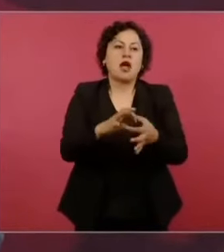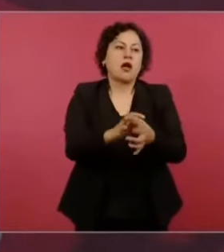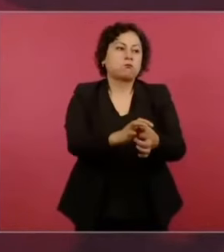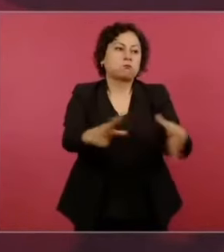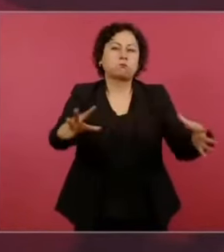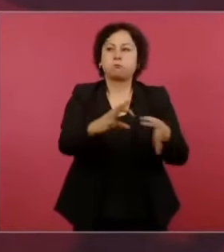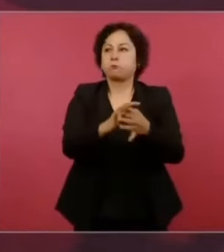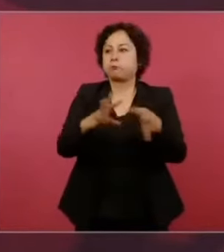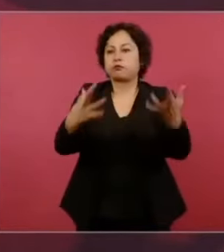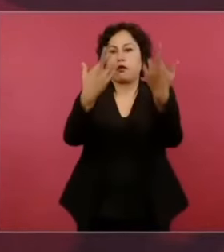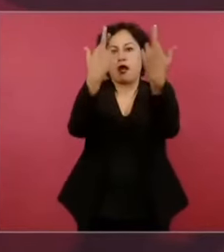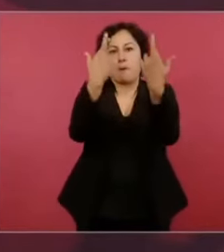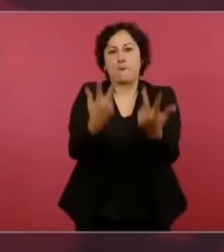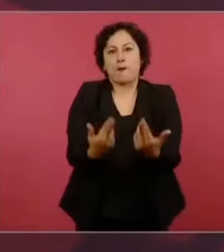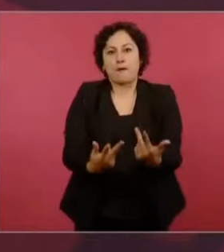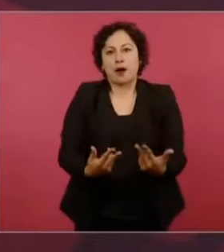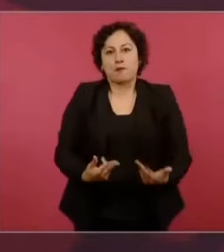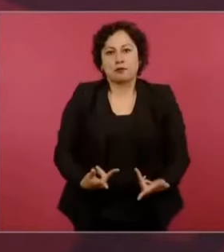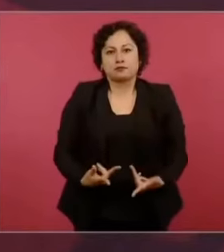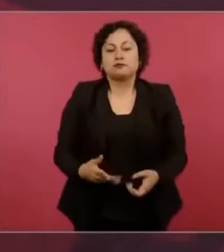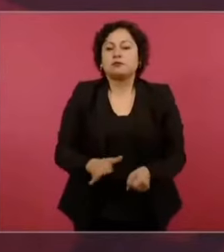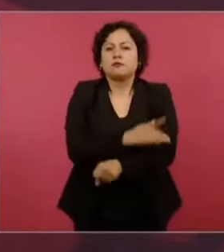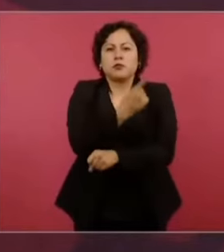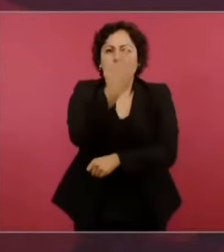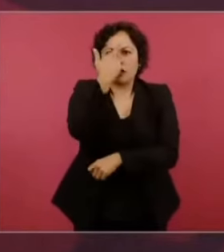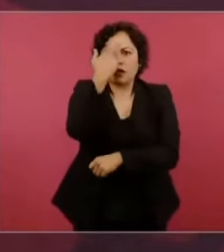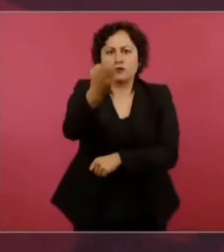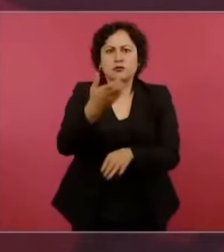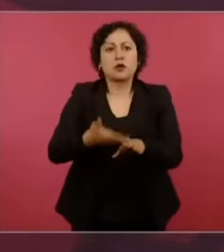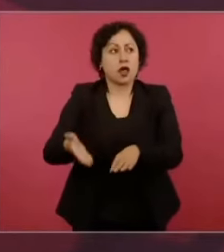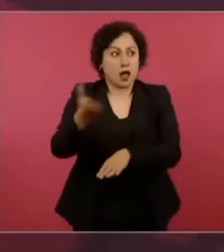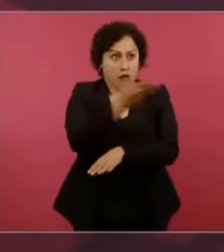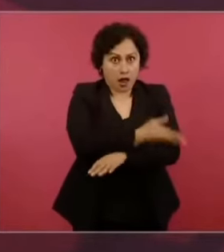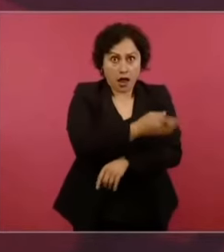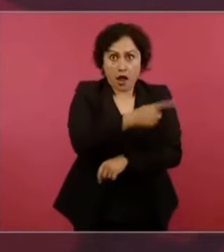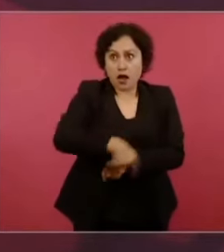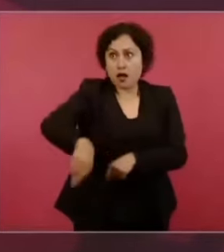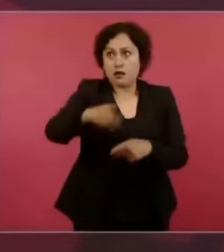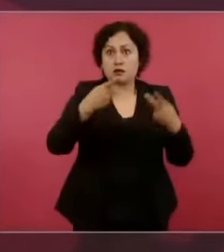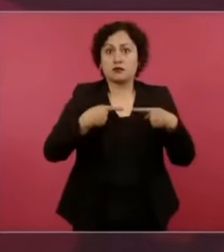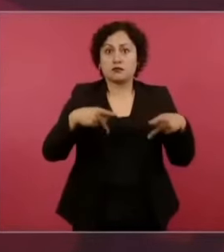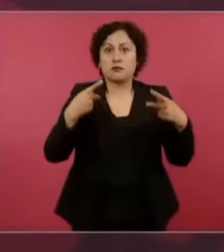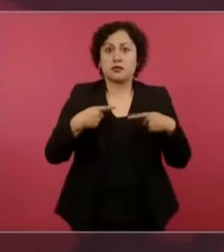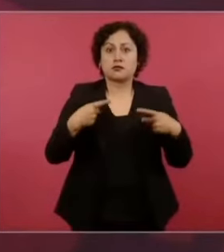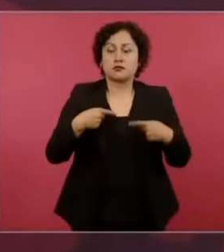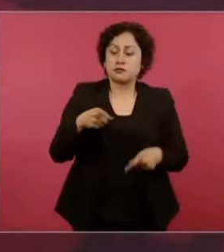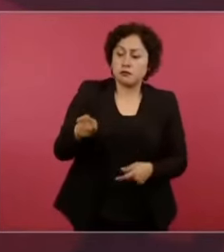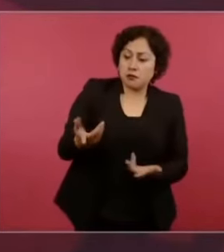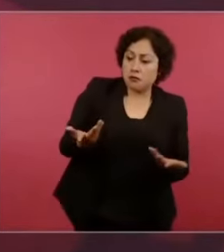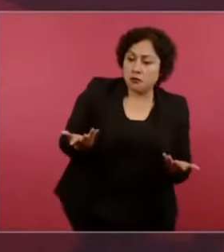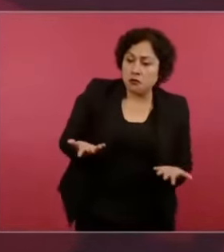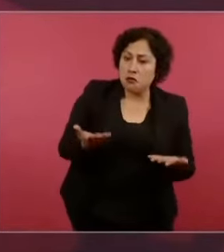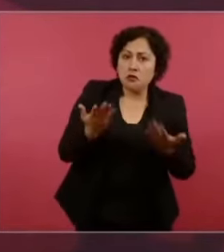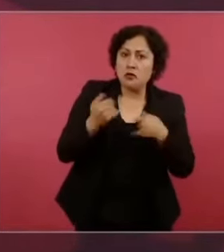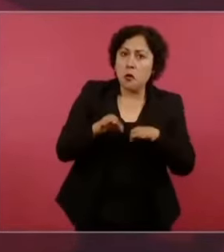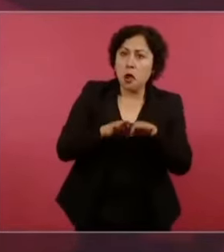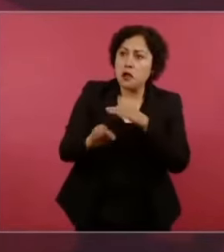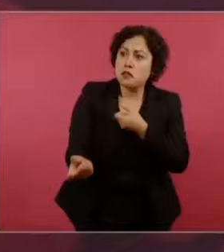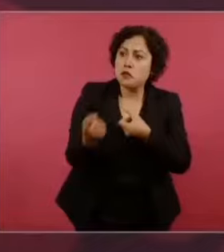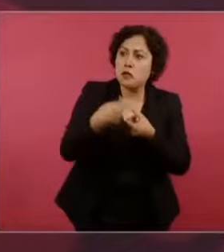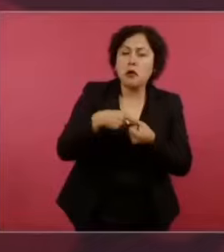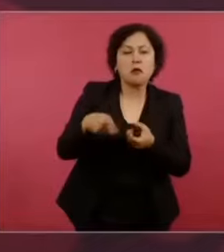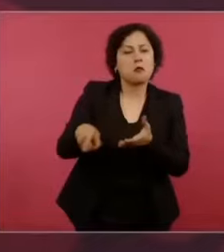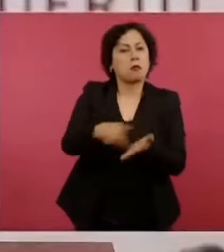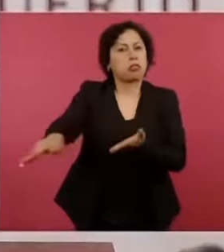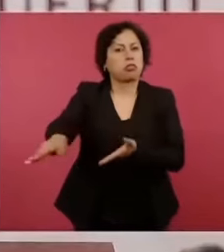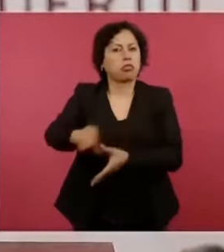en el cual era excluyente para aquellos que no contaban con los beneficios de la seguridad social.